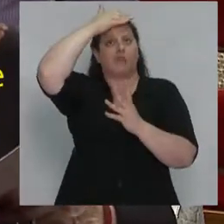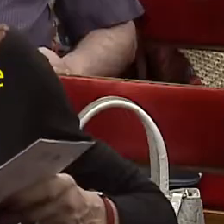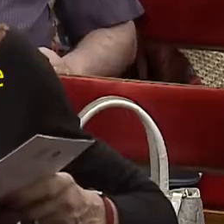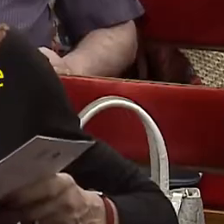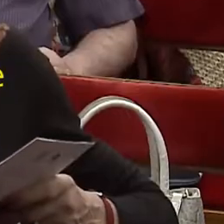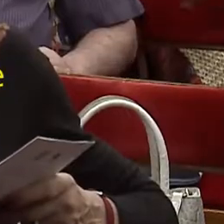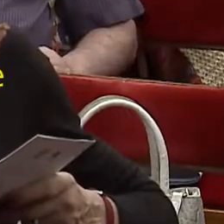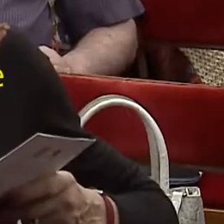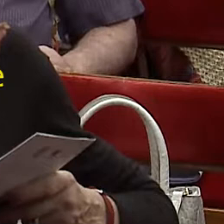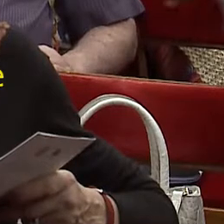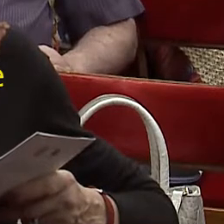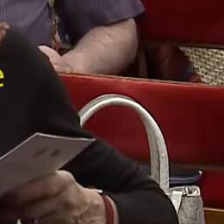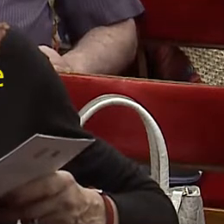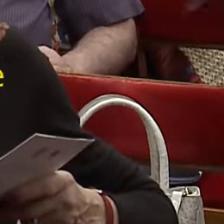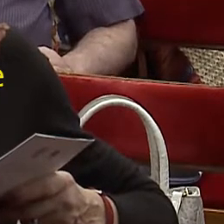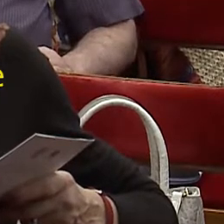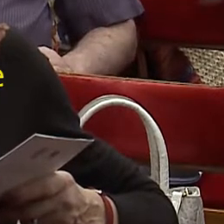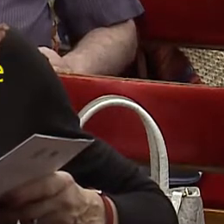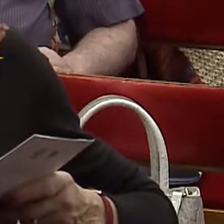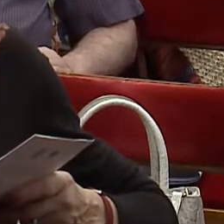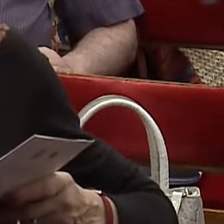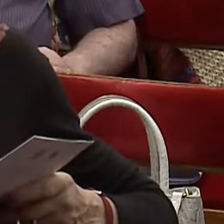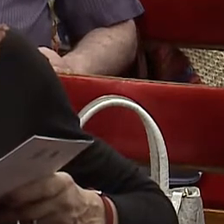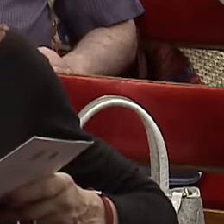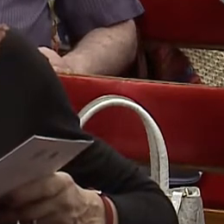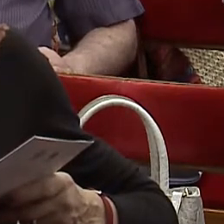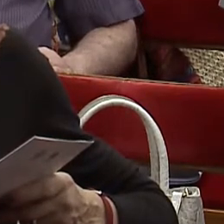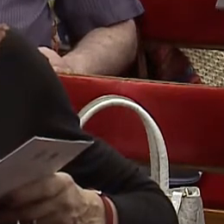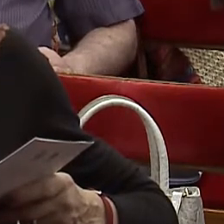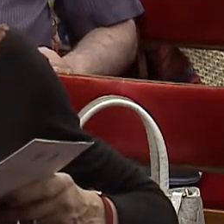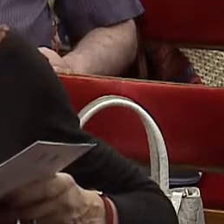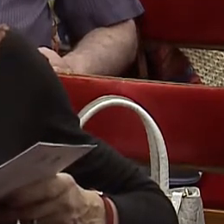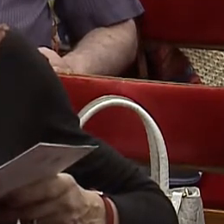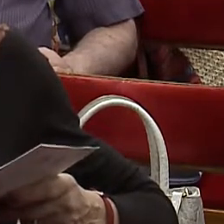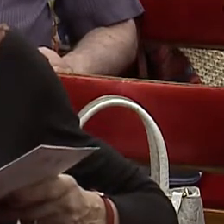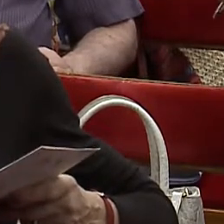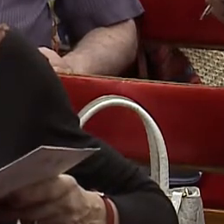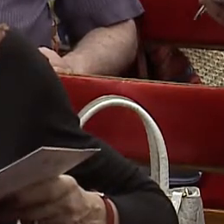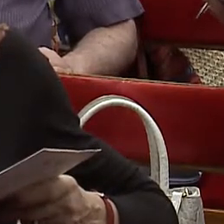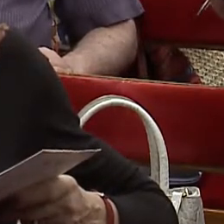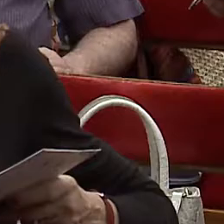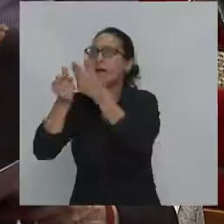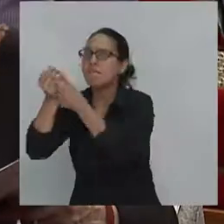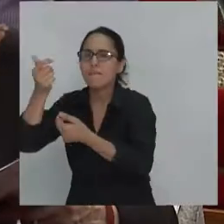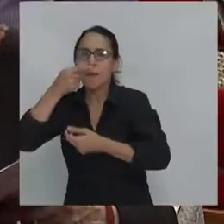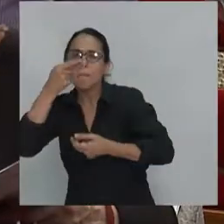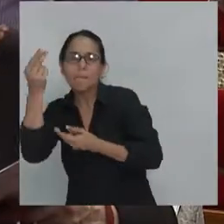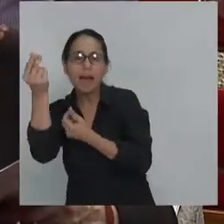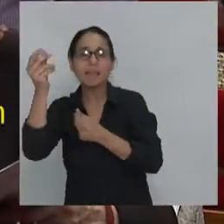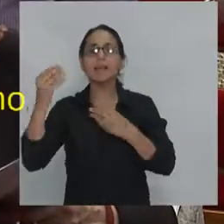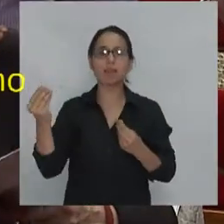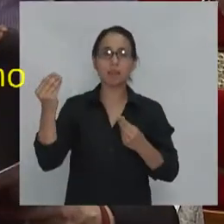neoliberalismo tiene que operar dentro un cuadro completamente